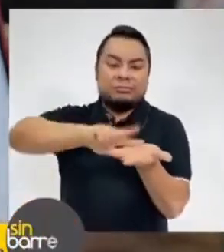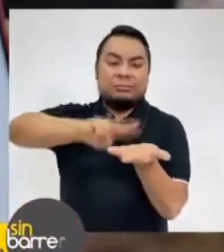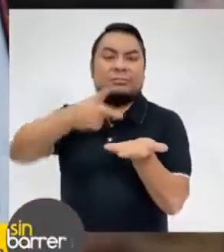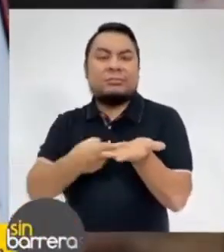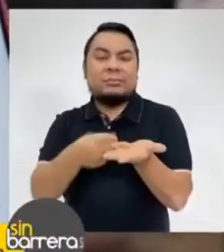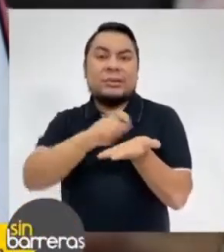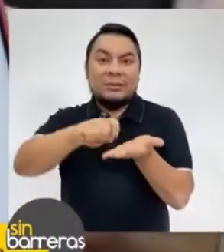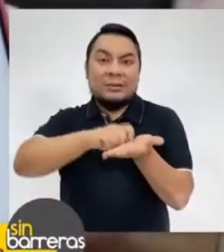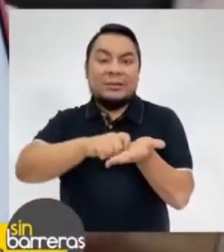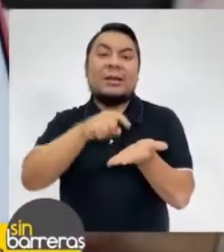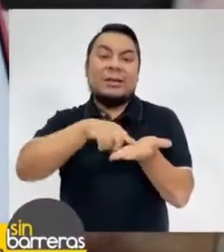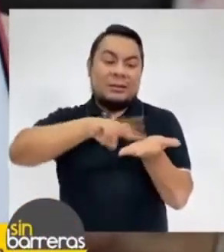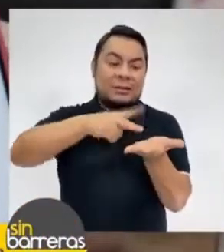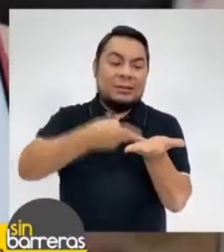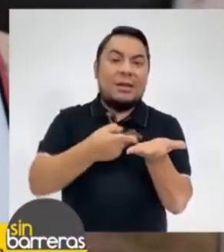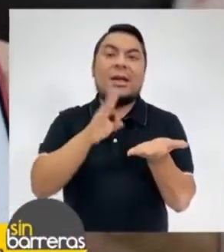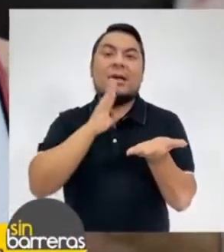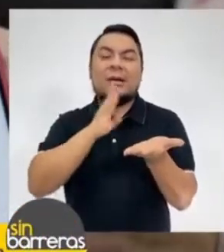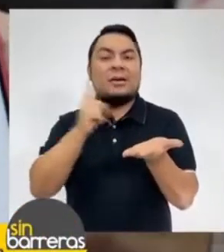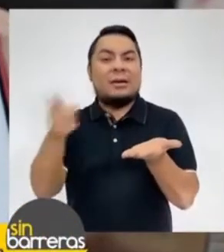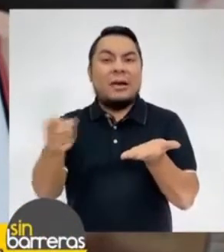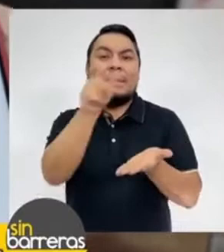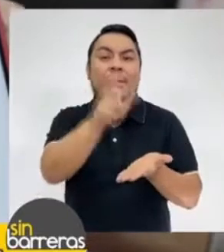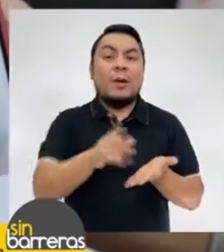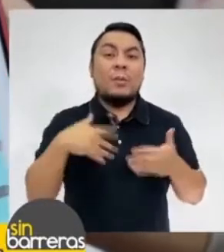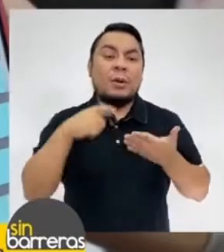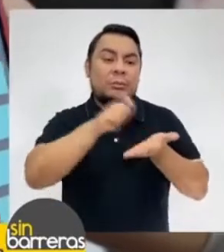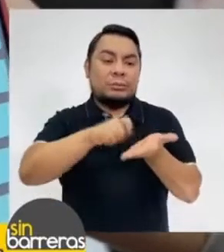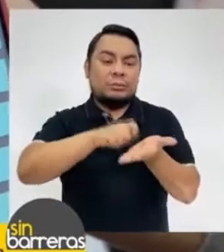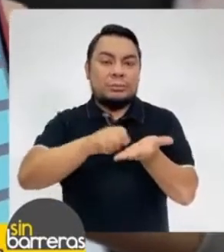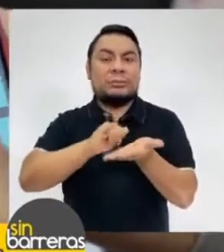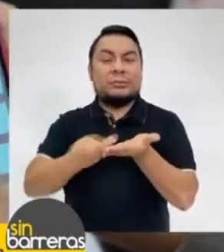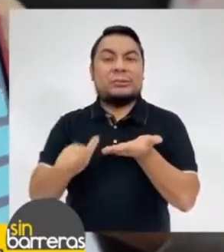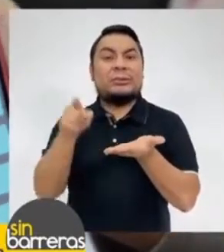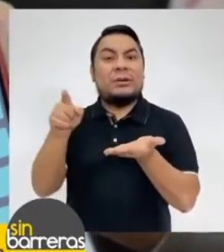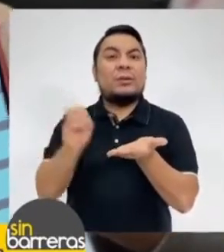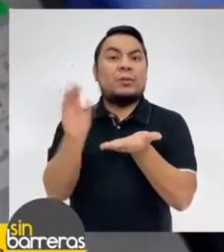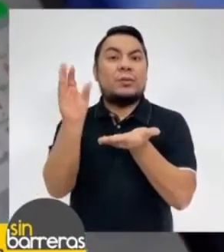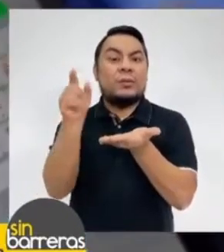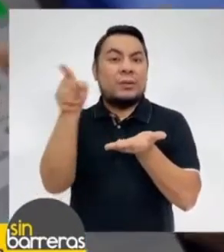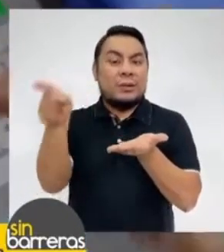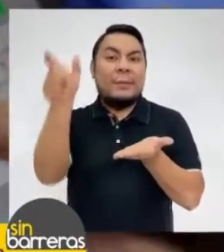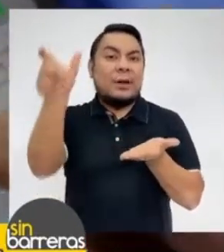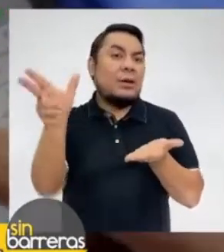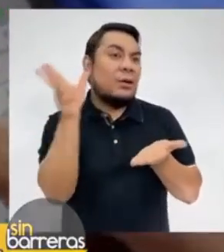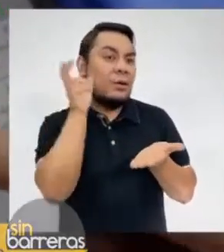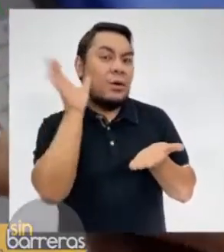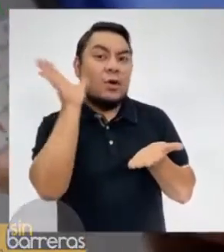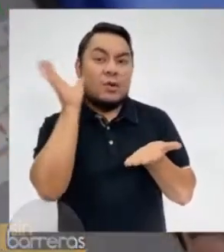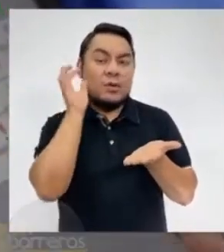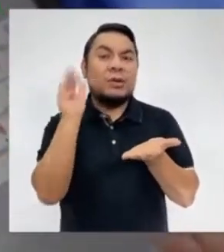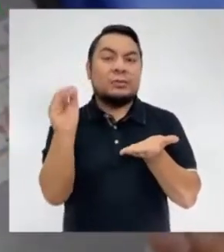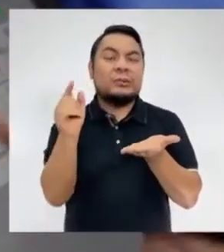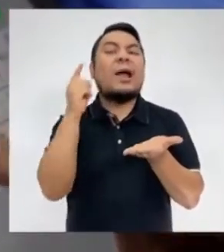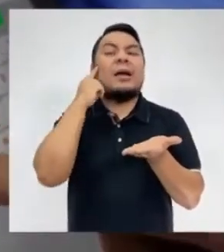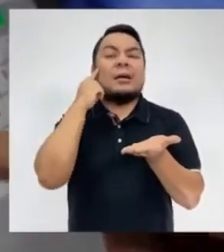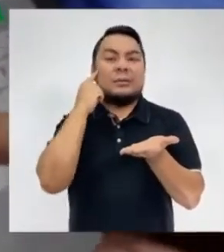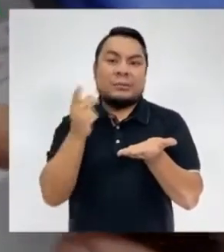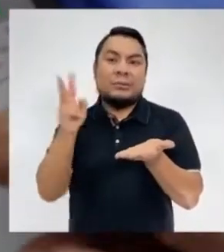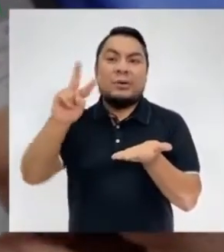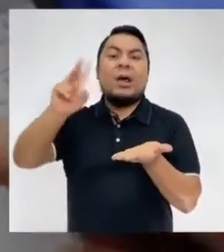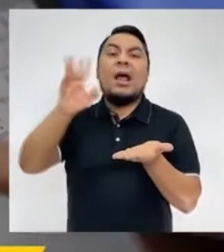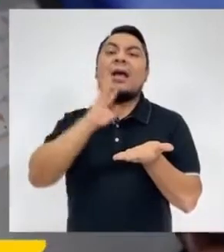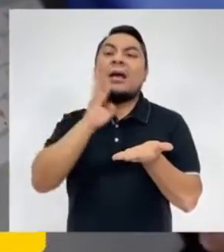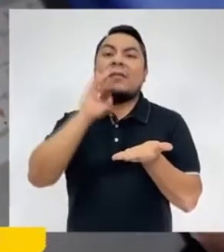el cual no solamente se logra que las personas con discapacidad auditiva puedan escribir y en voz alta la aplicación mencionar lo que ellos están